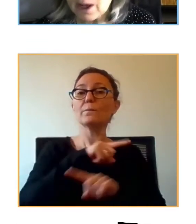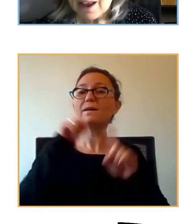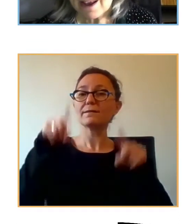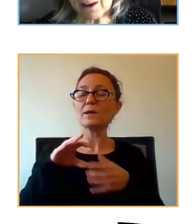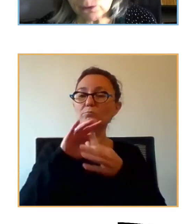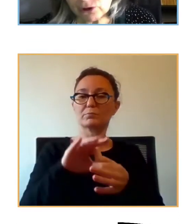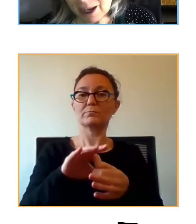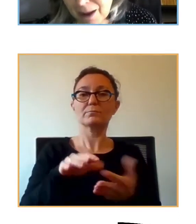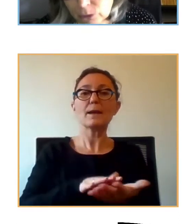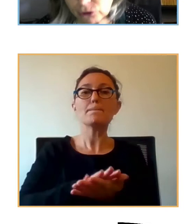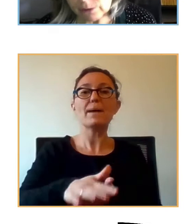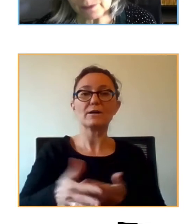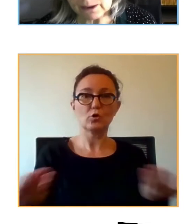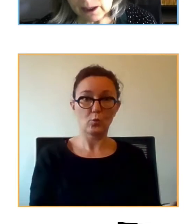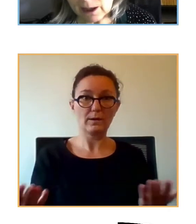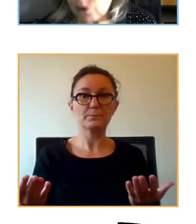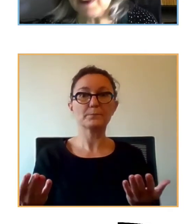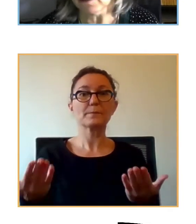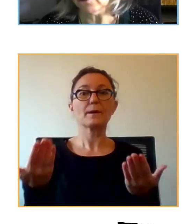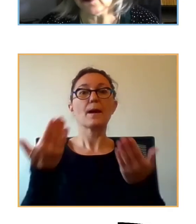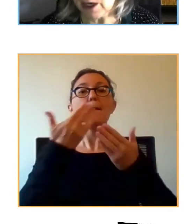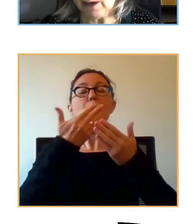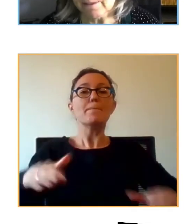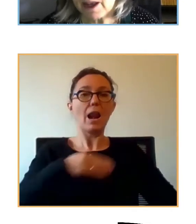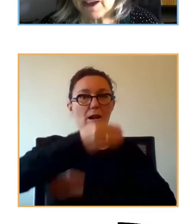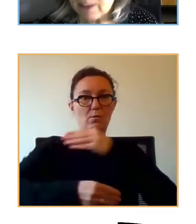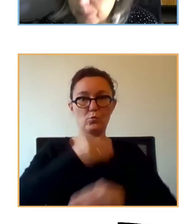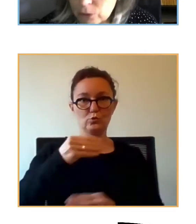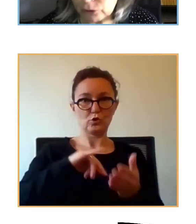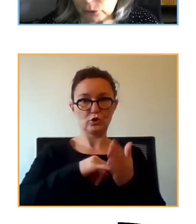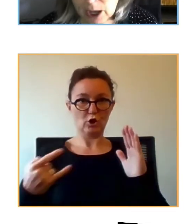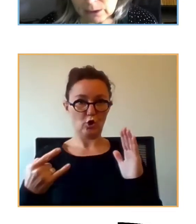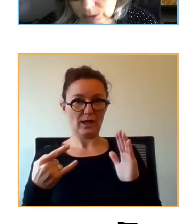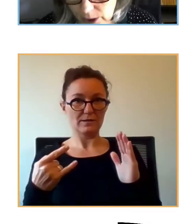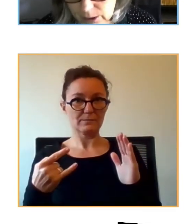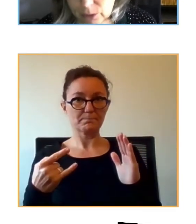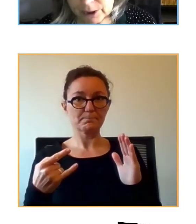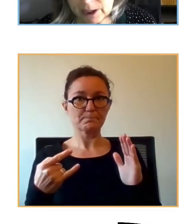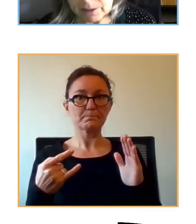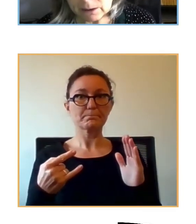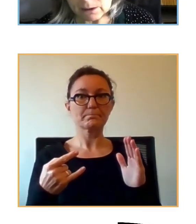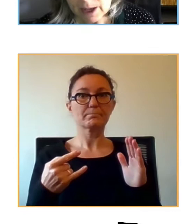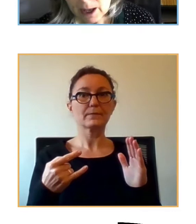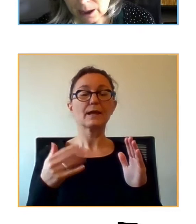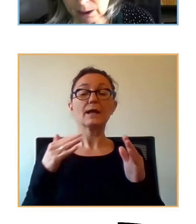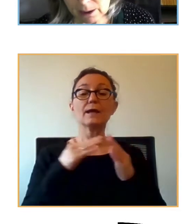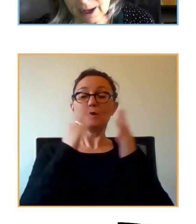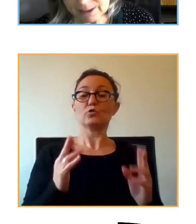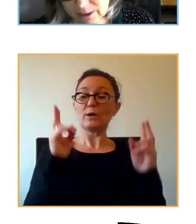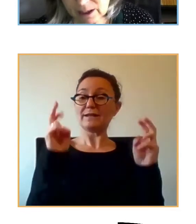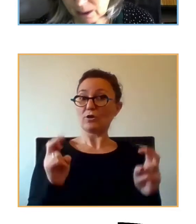impacto son el mal uso de las nuevas tecnologías. Está poco estudiado durante el confinamiento.